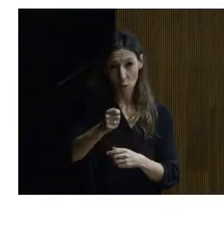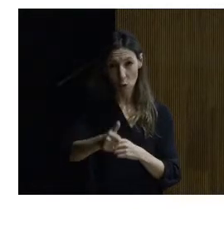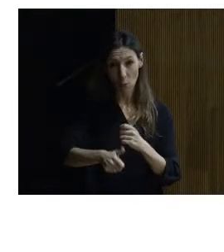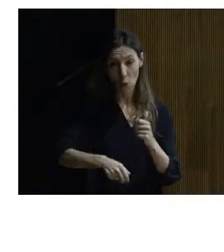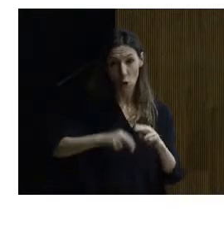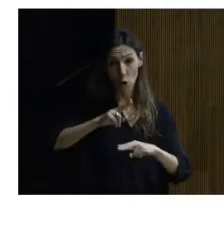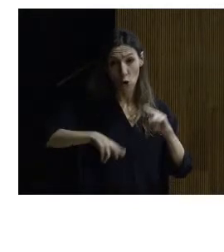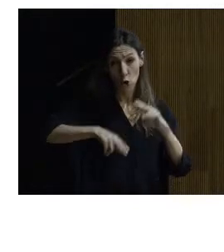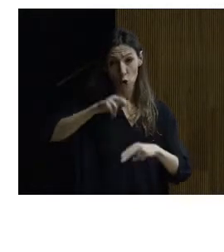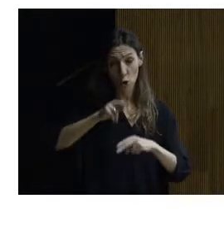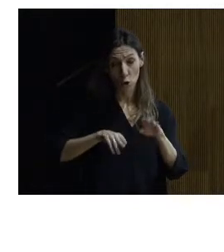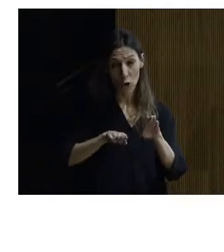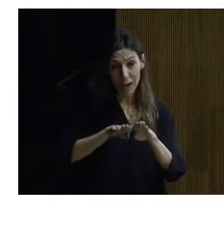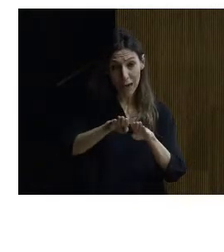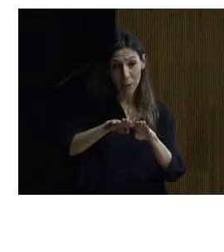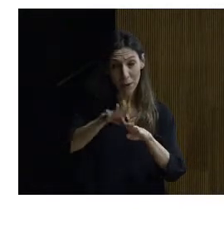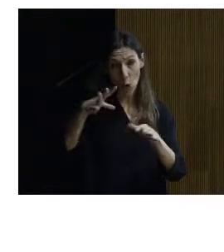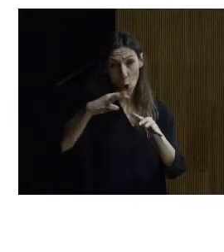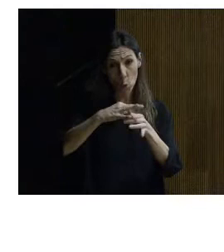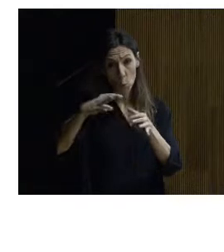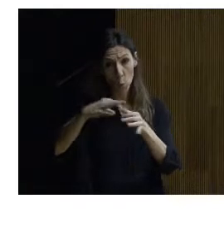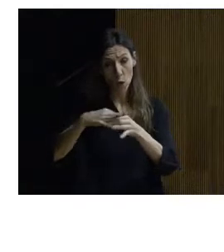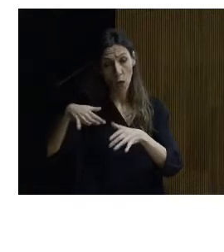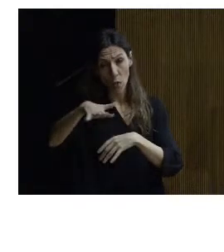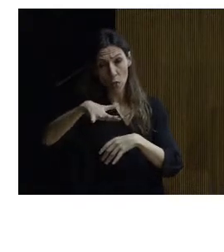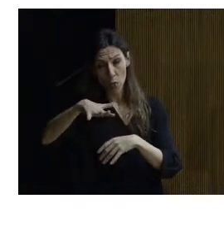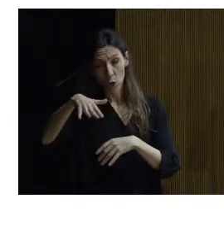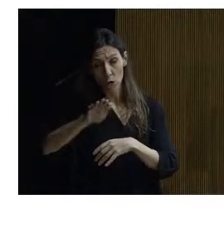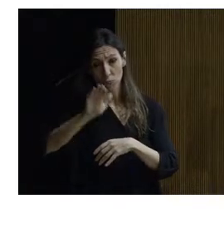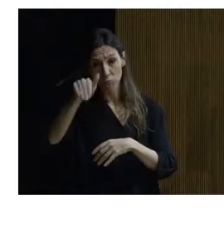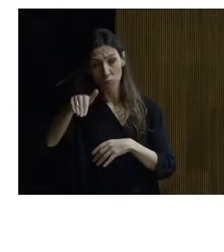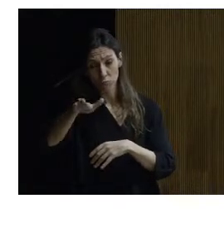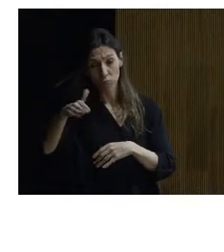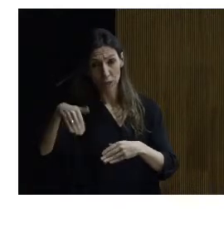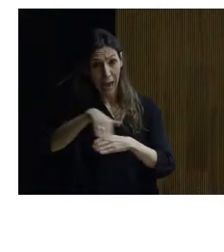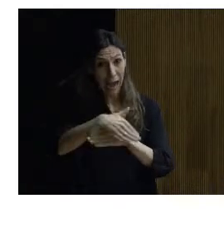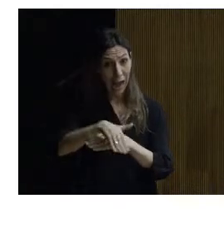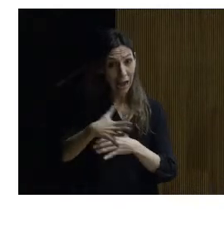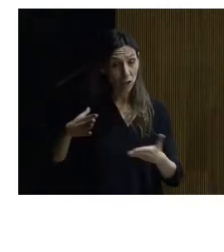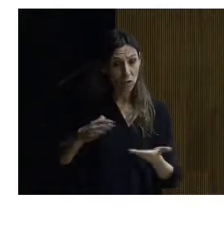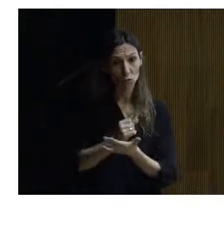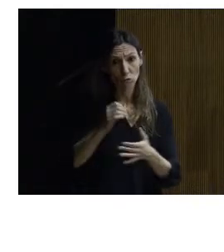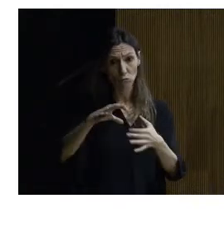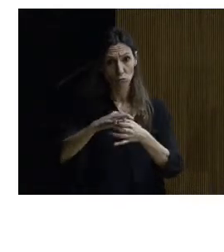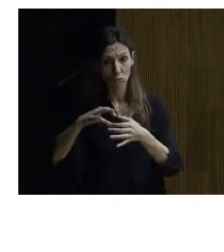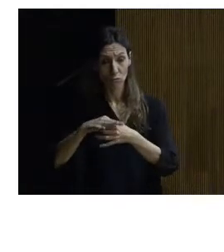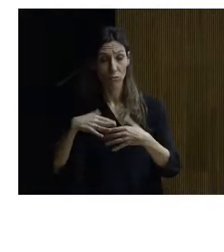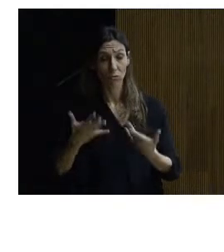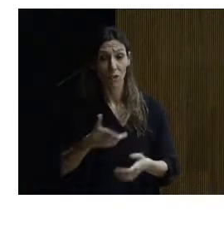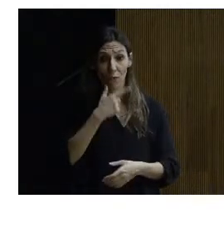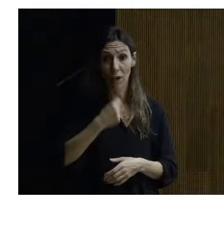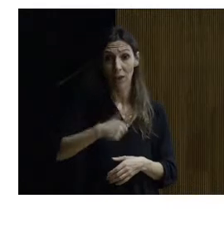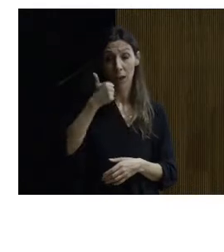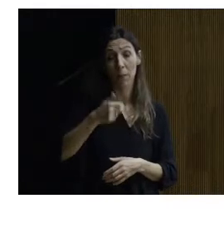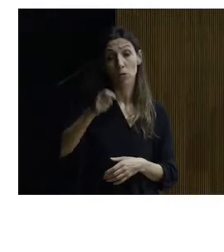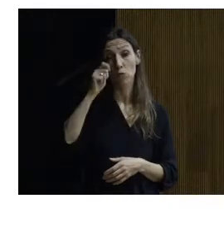rampas que vayan uniendo las distintas cotas de las distintas calles y así de alguna manera no solamente facilitar la visita